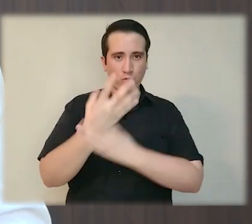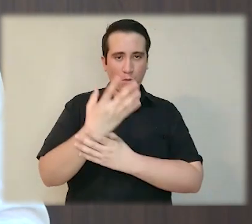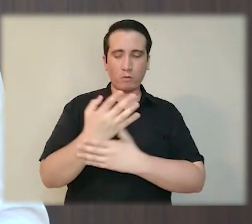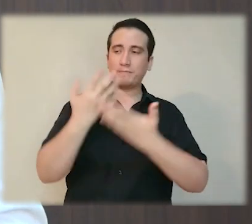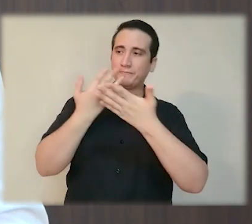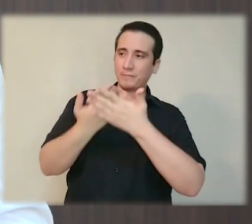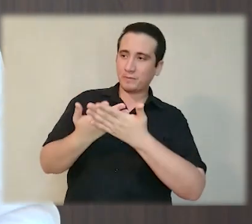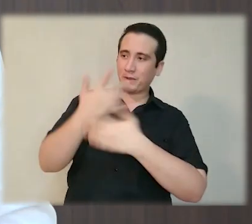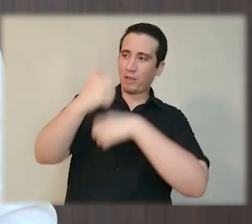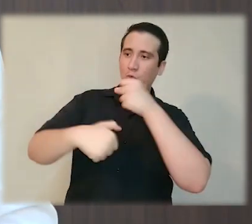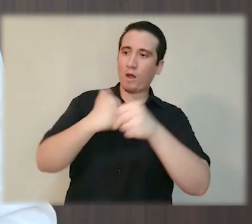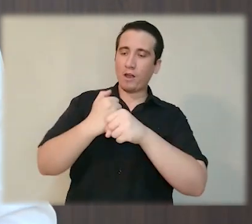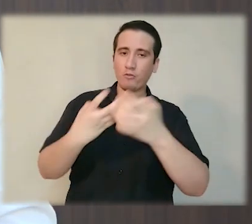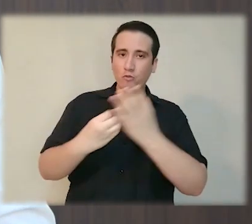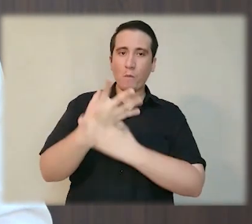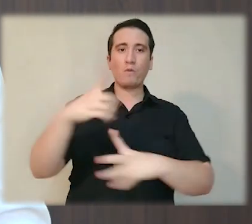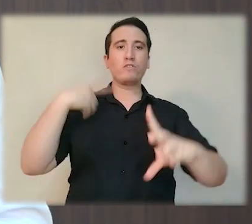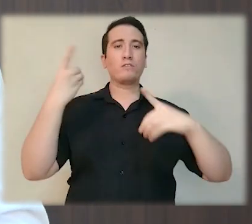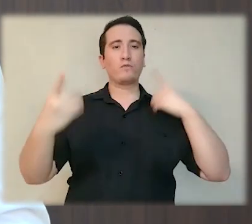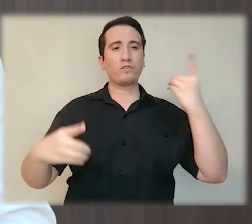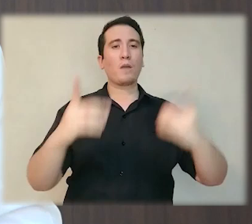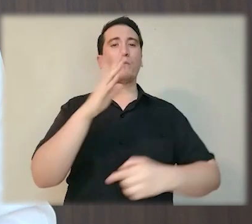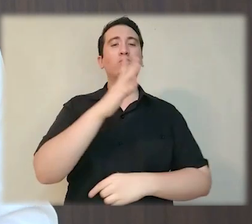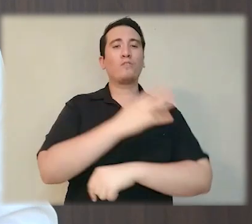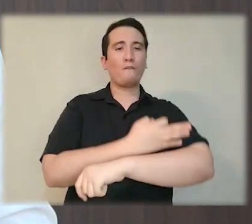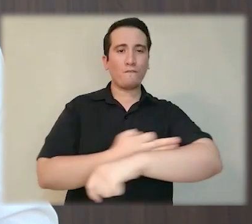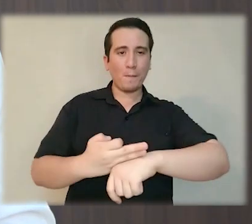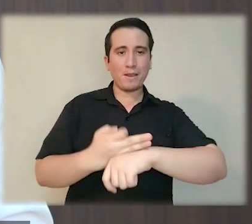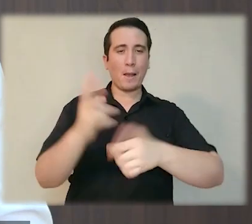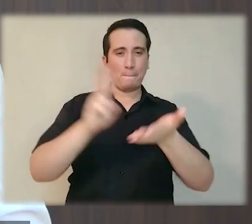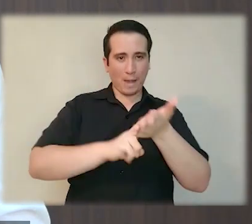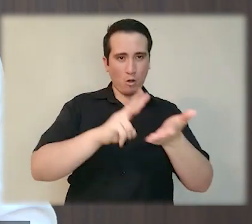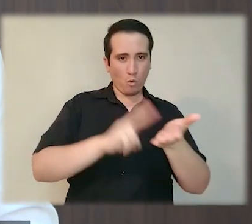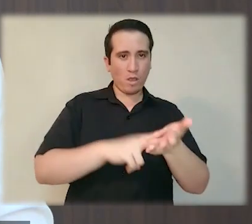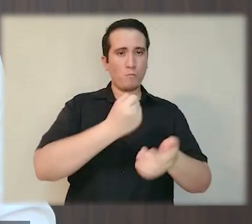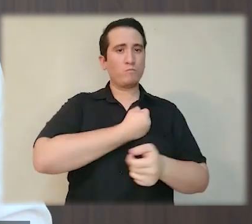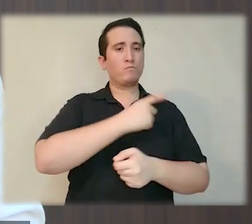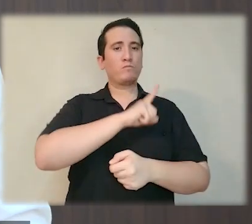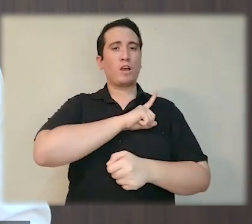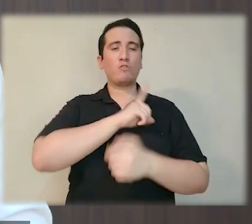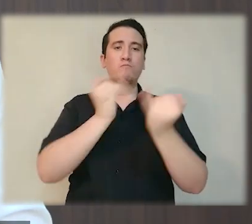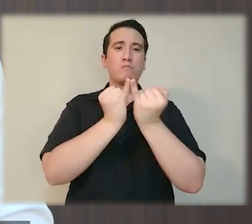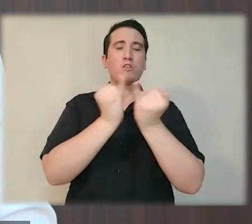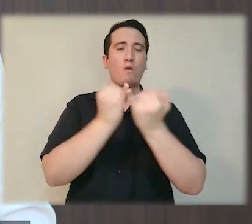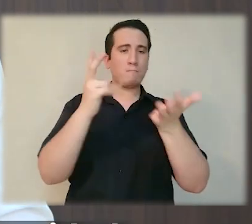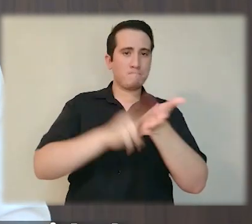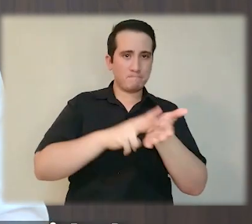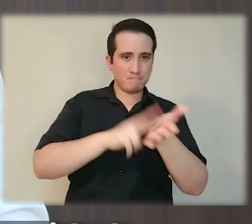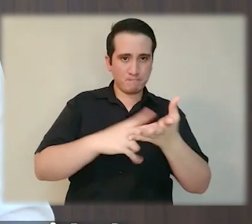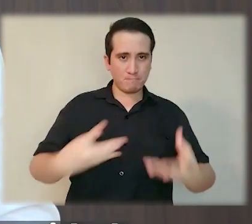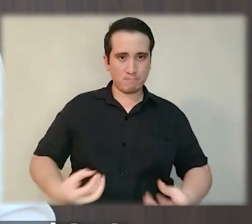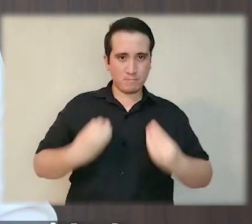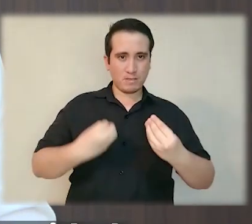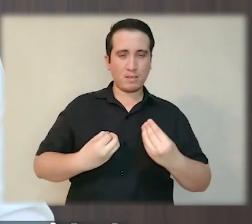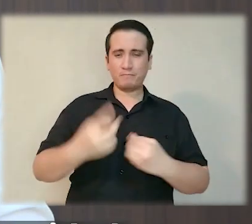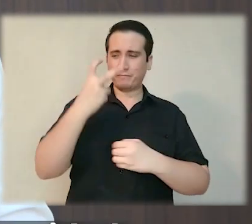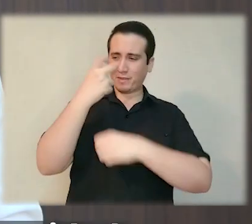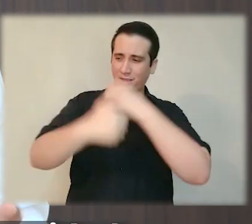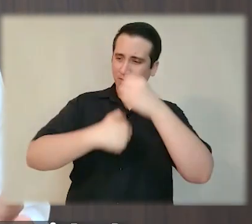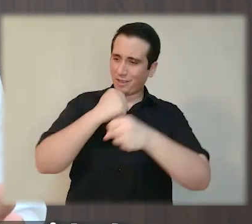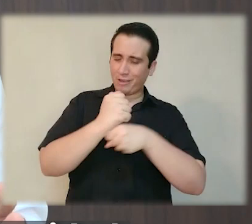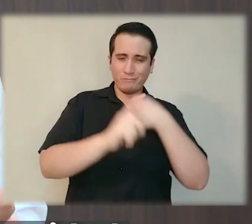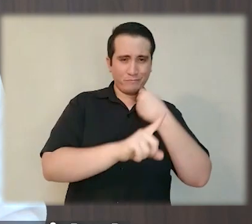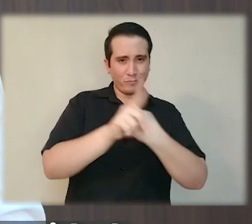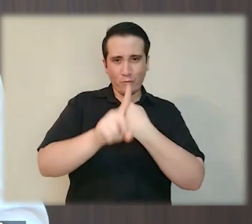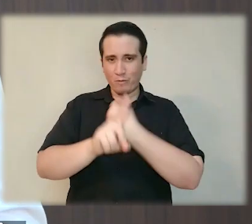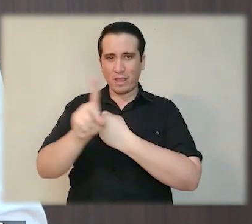Nuevo. Y mientras ese Año Nuevo llega, disfrutemos a nuestra familia, valoremos nuestra salud y nuestra vida. Y así como este año en medio de